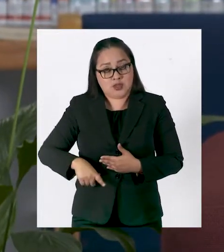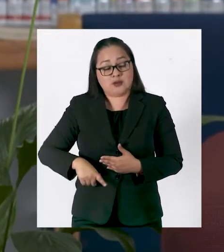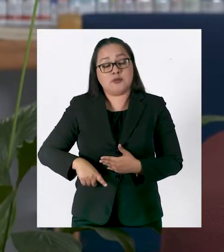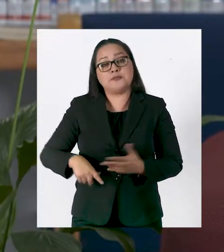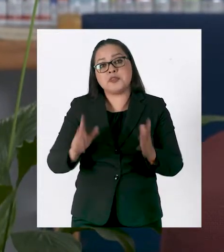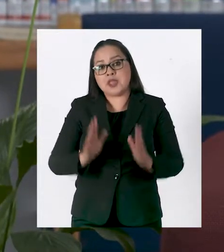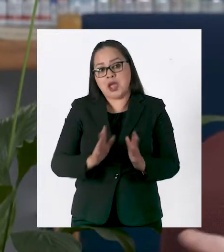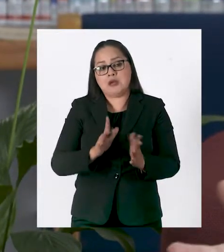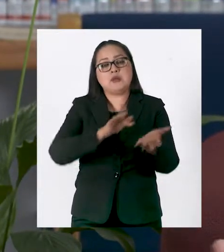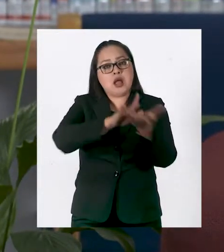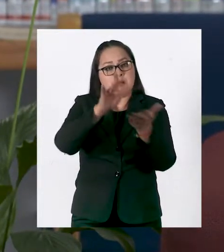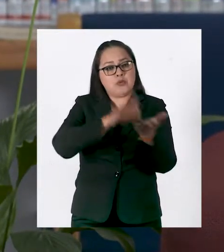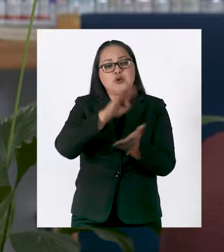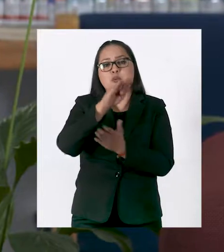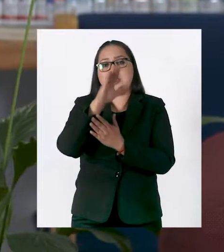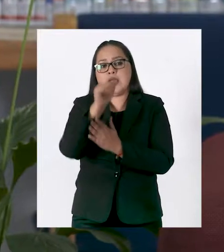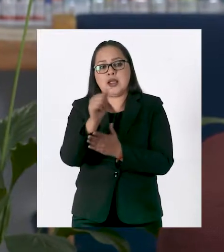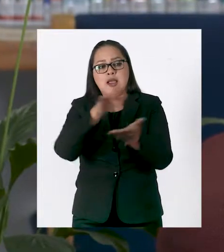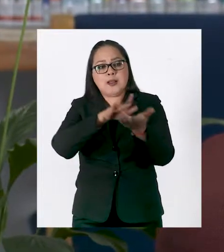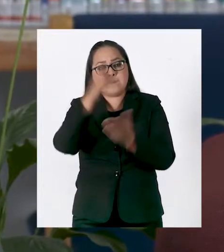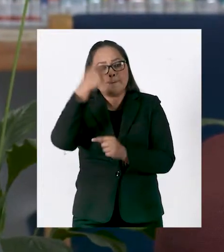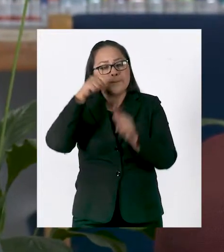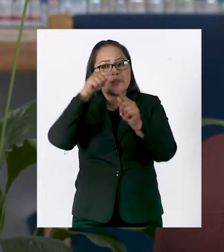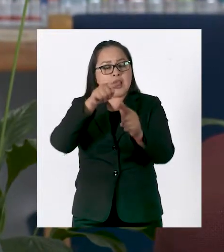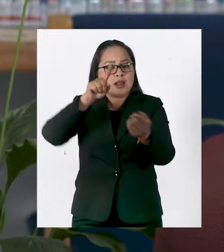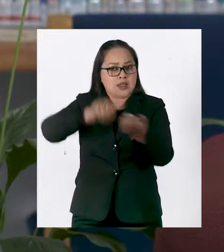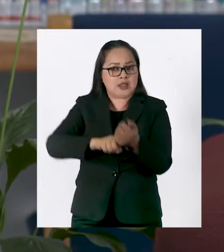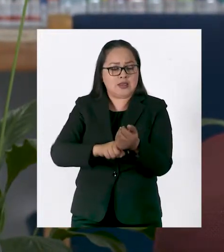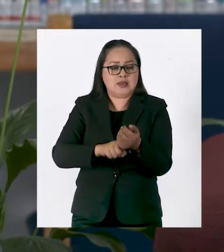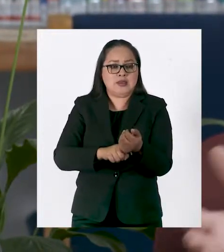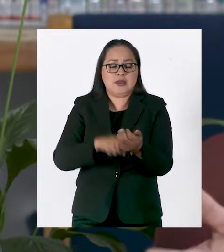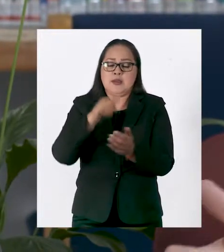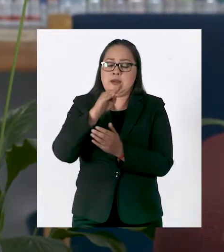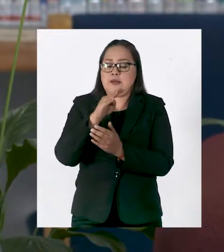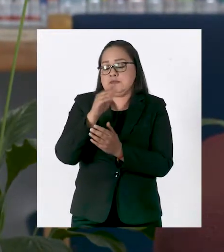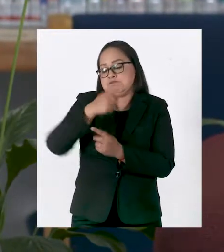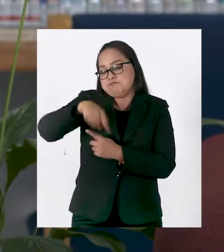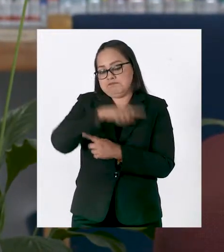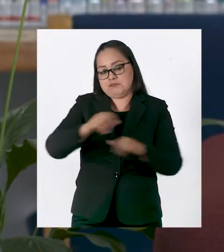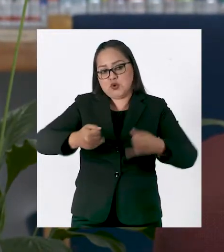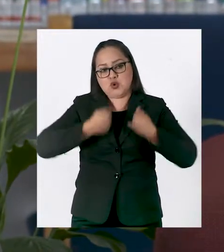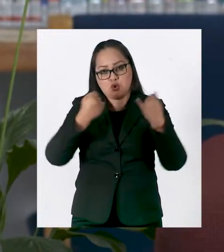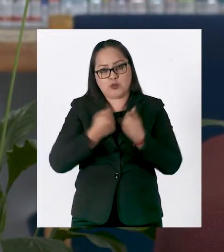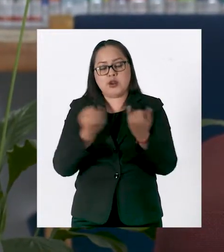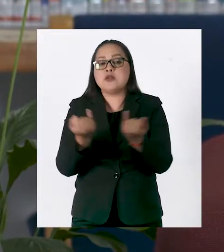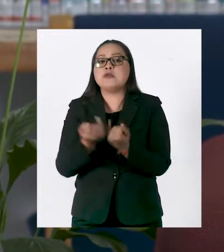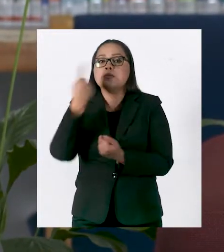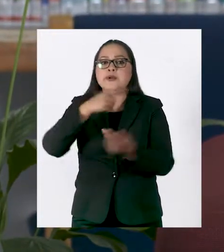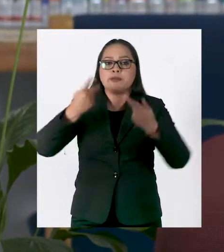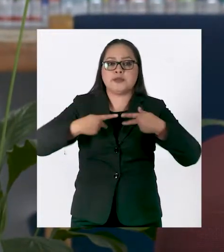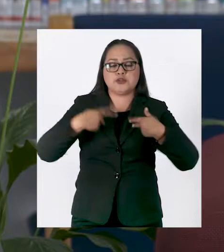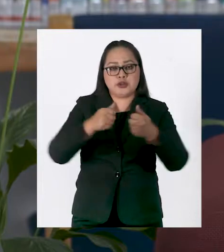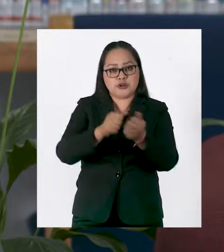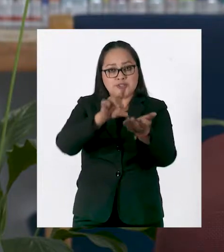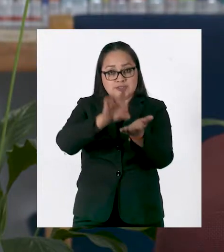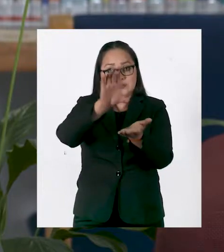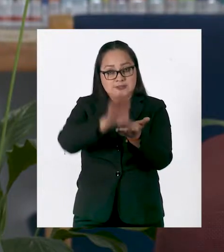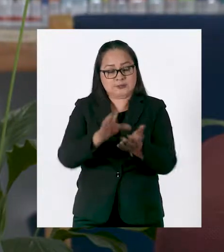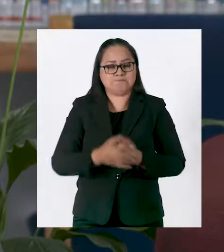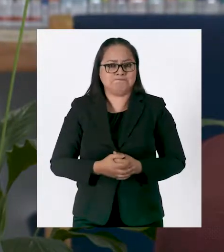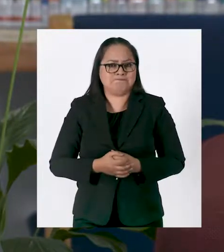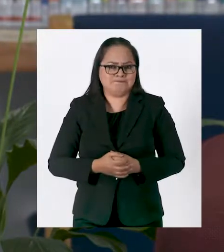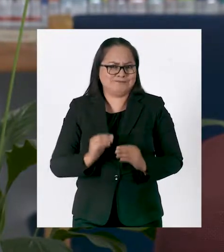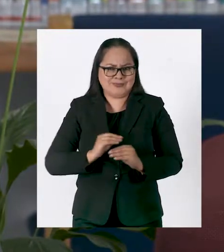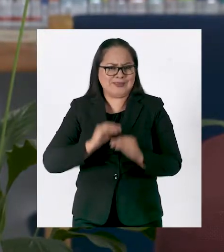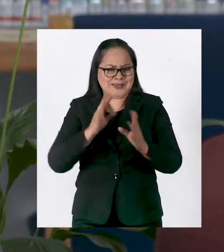media superior, la preparatoria, en una escuela pública y con eso ya tienes acceso a este apoyo. Y